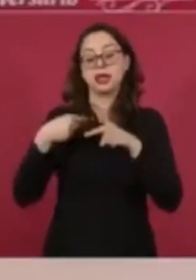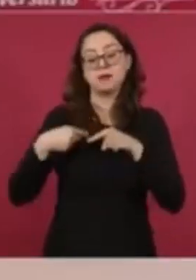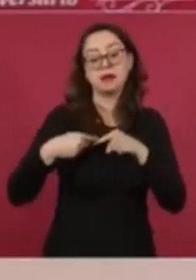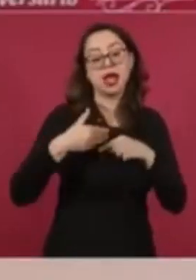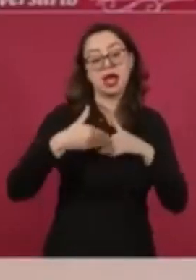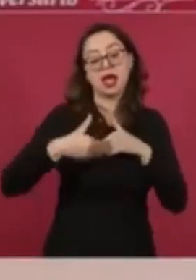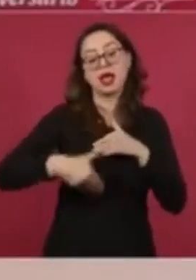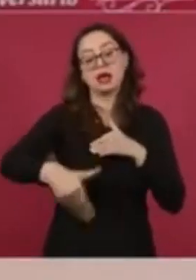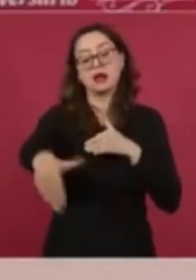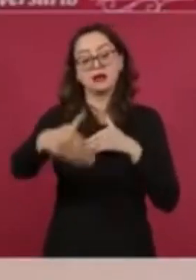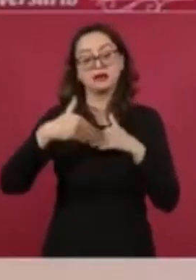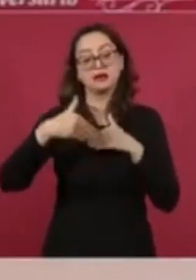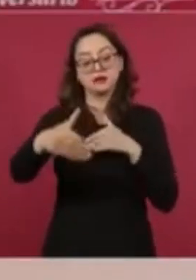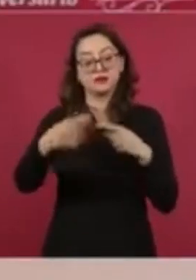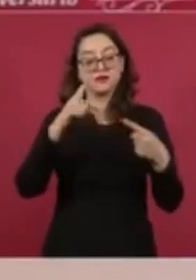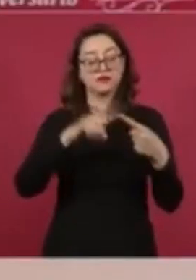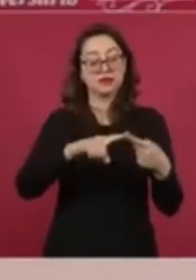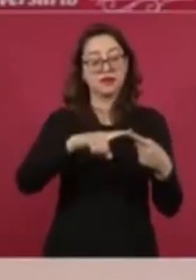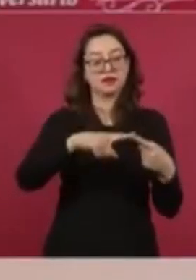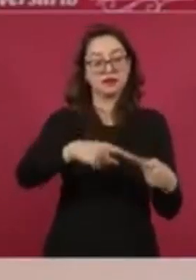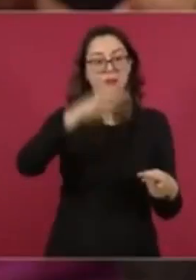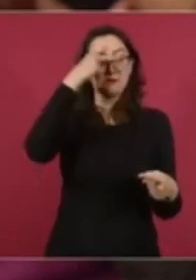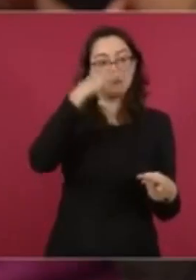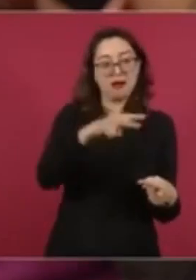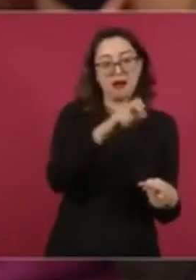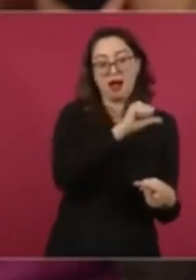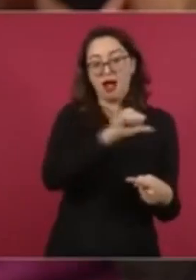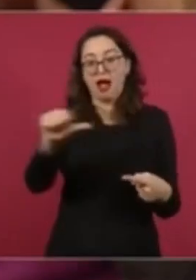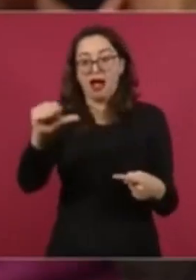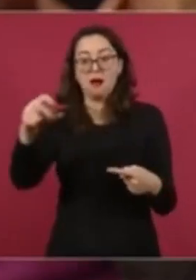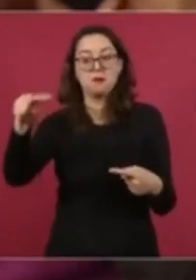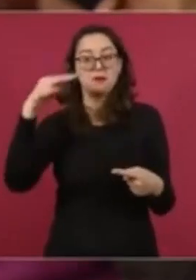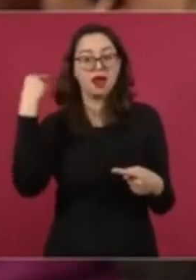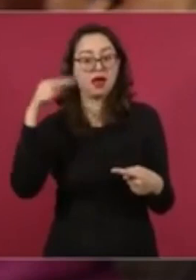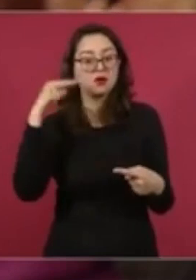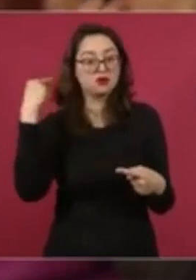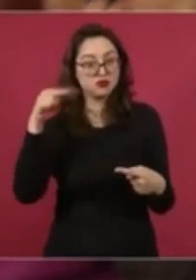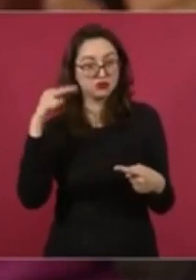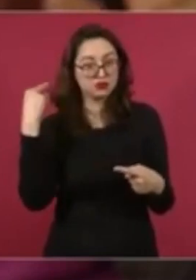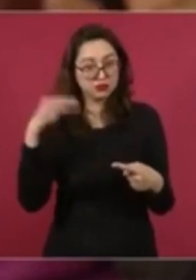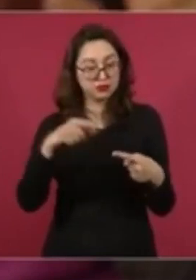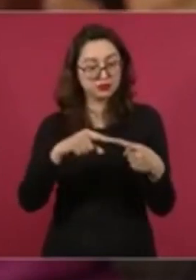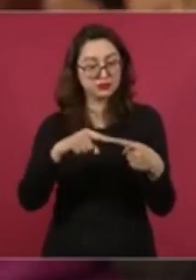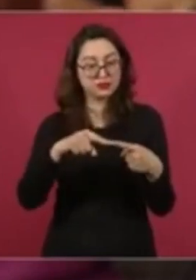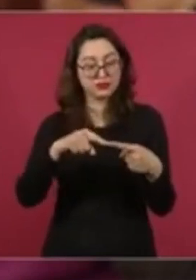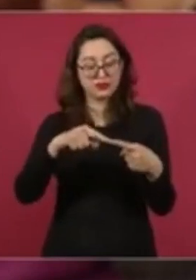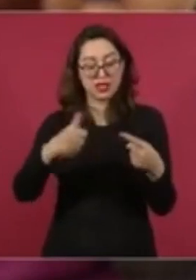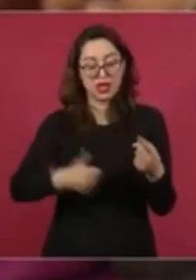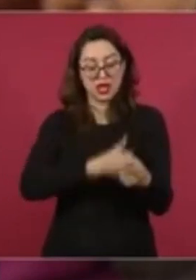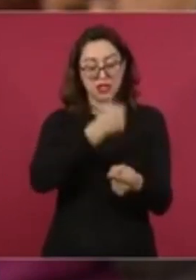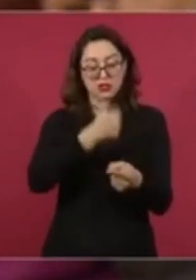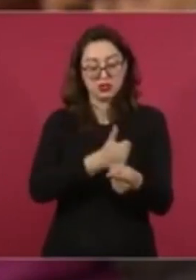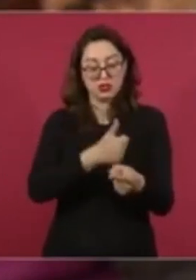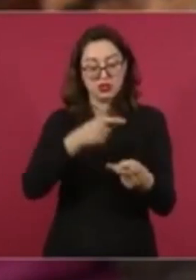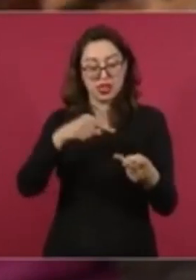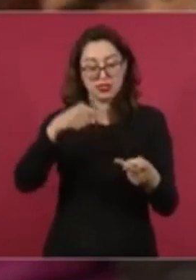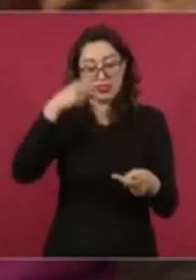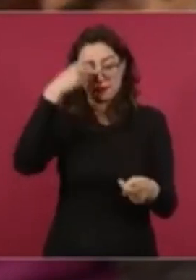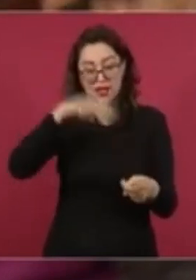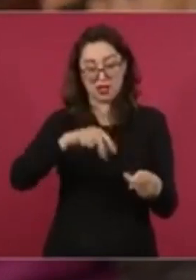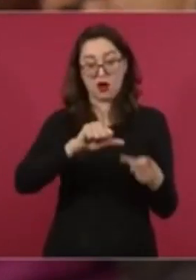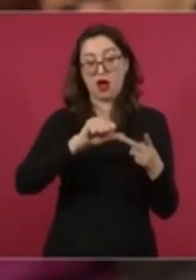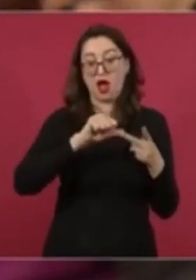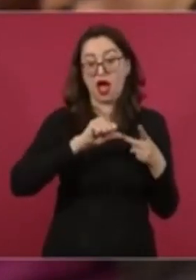México, Veracruz, Coatzacoalcos, Aeropuerto Felipe Ángeles,